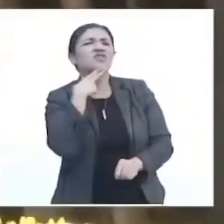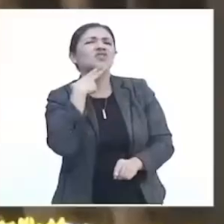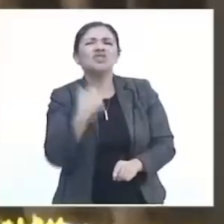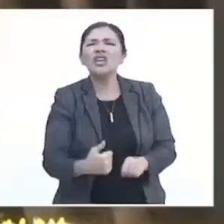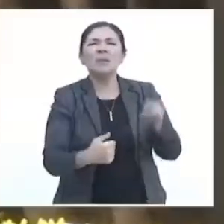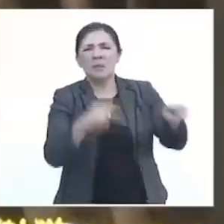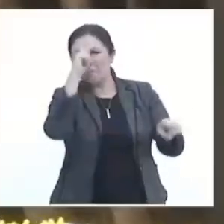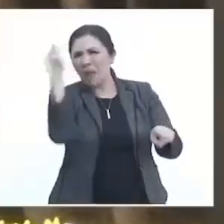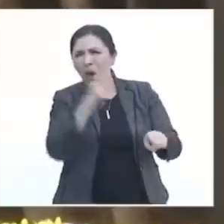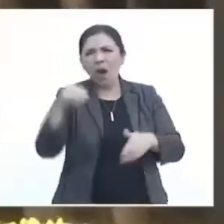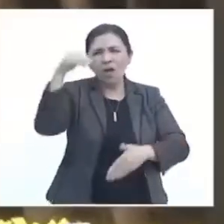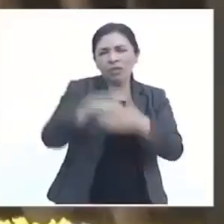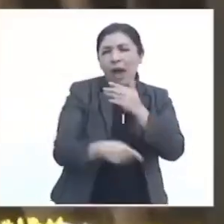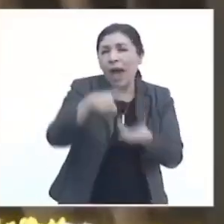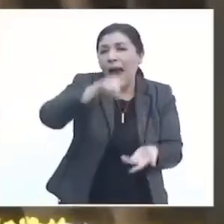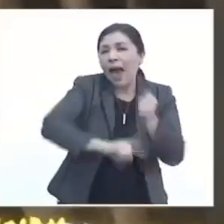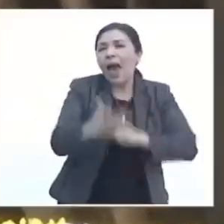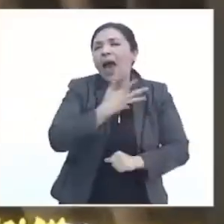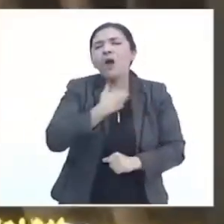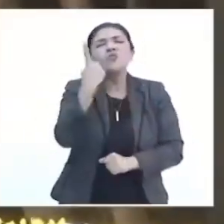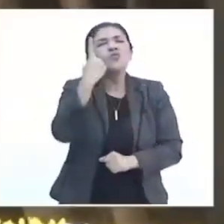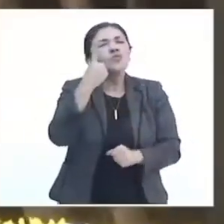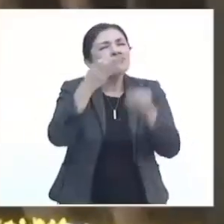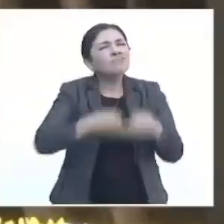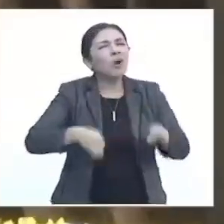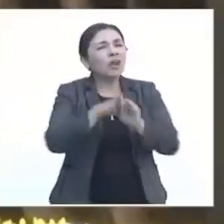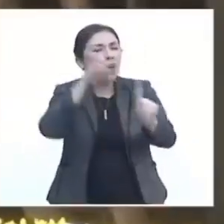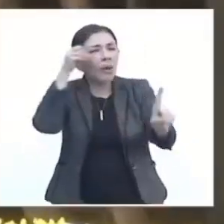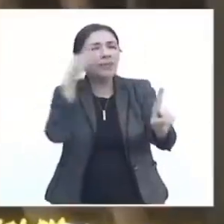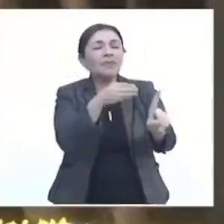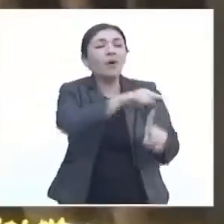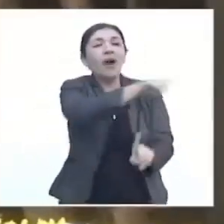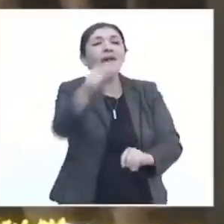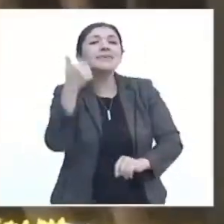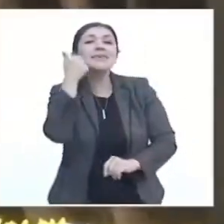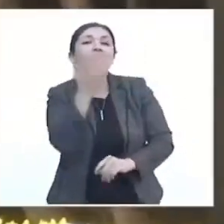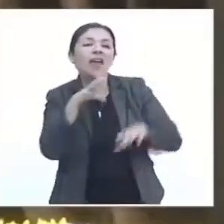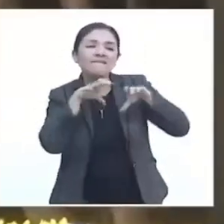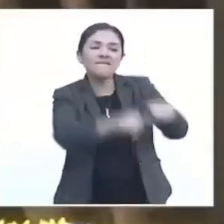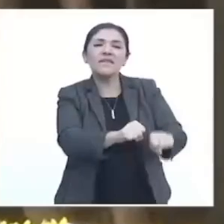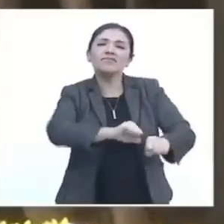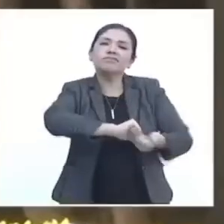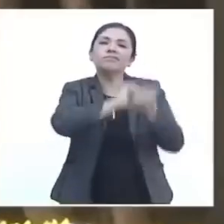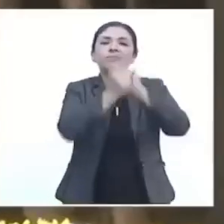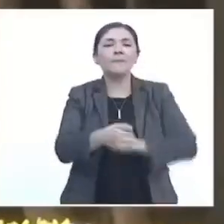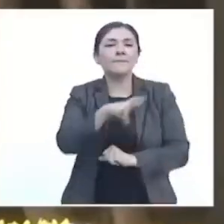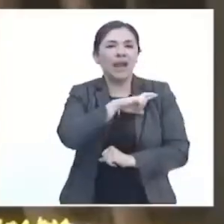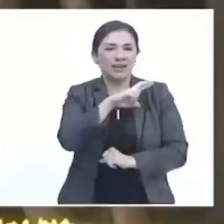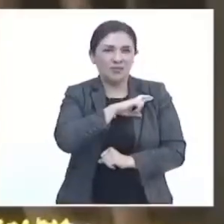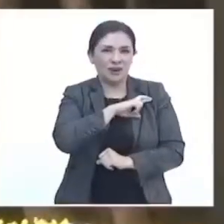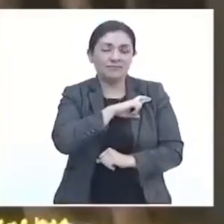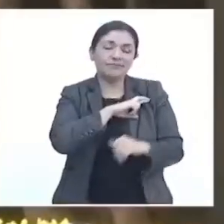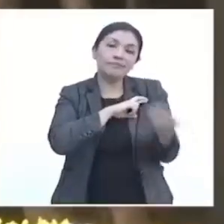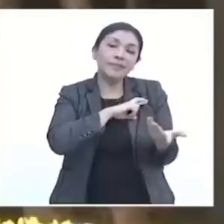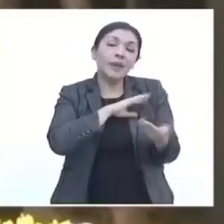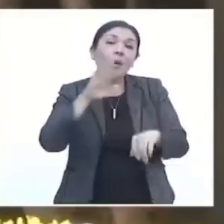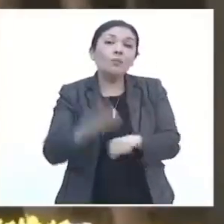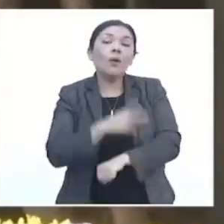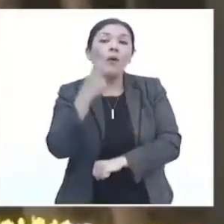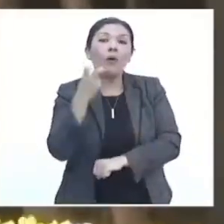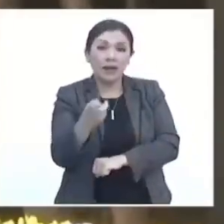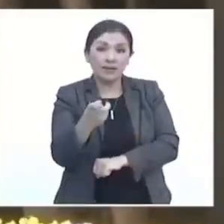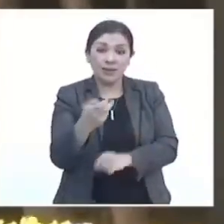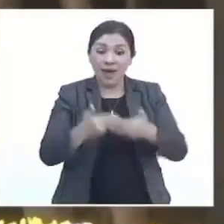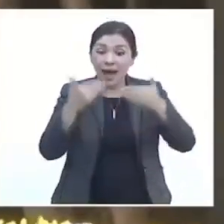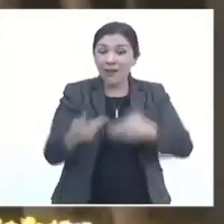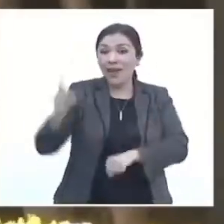y esconder el verdadero objetivo, que es el deseo de privatizarla. Por eso, en